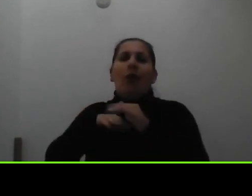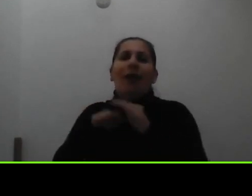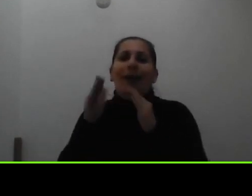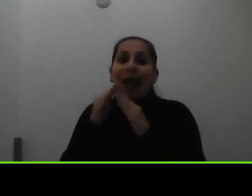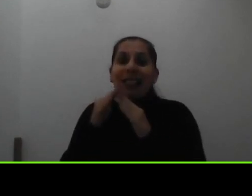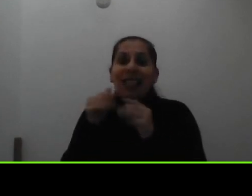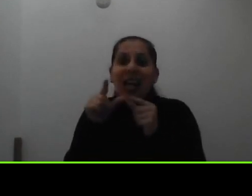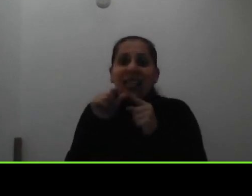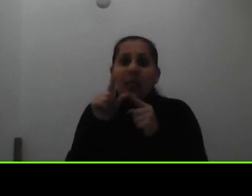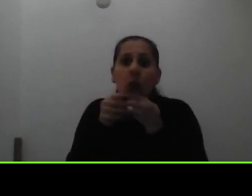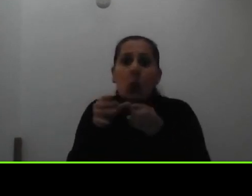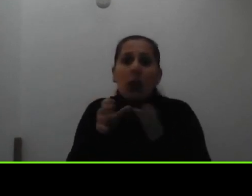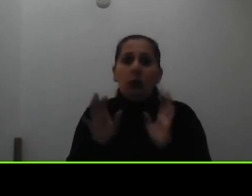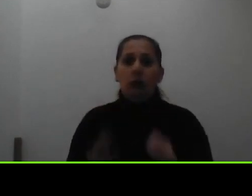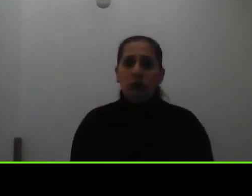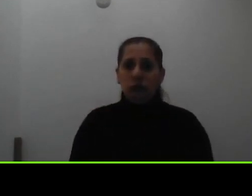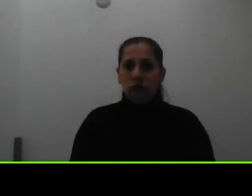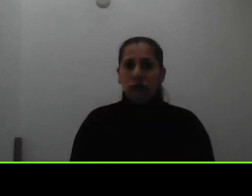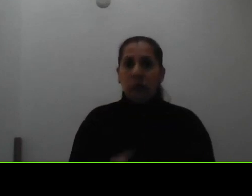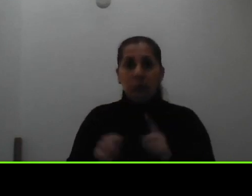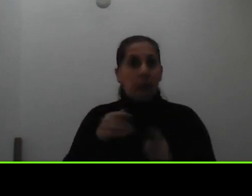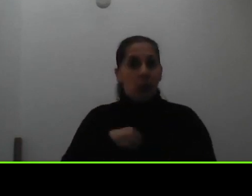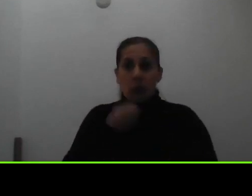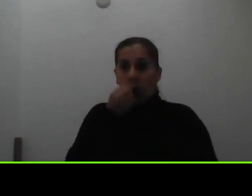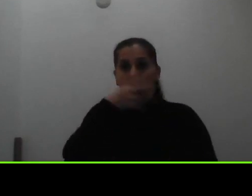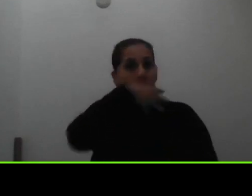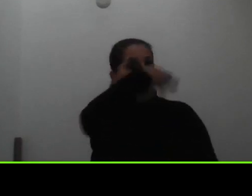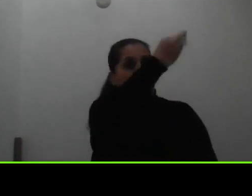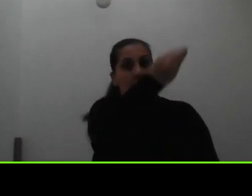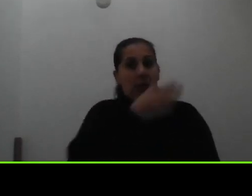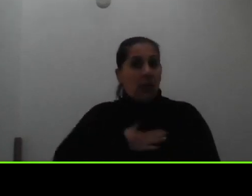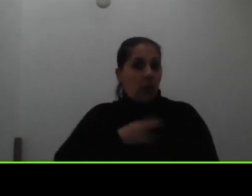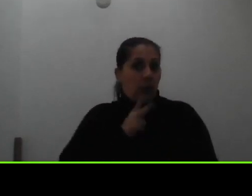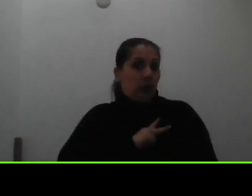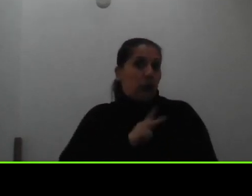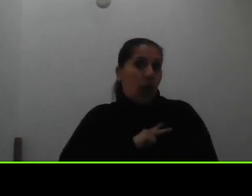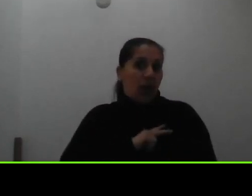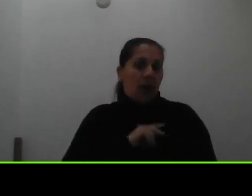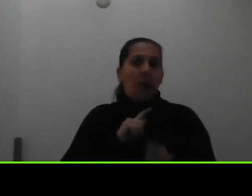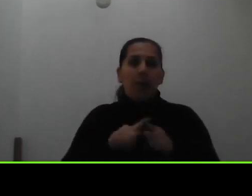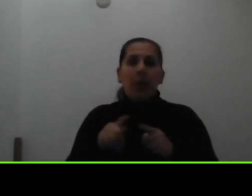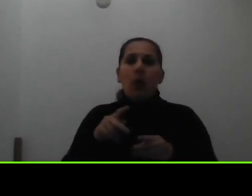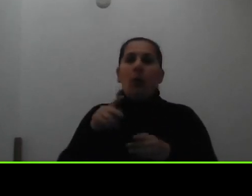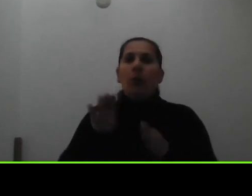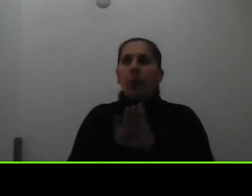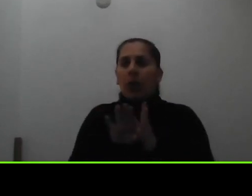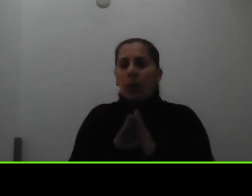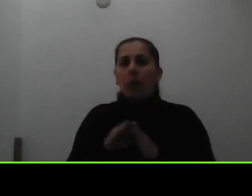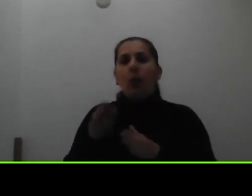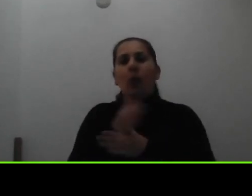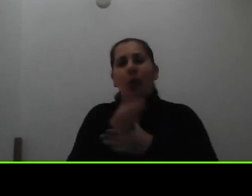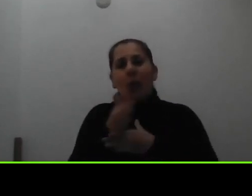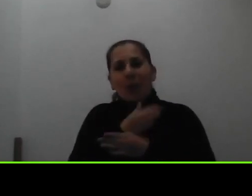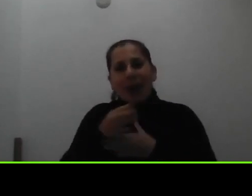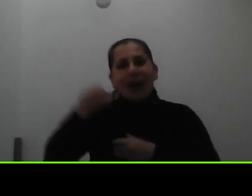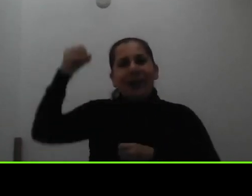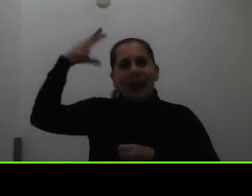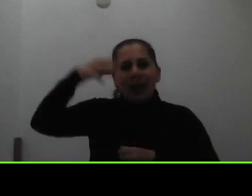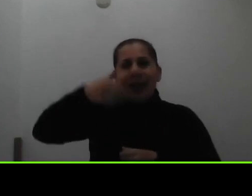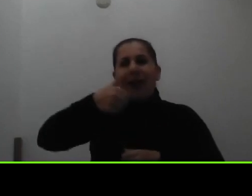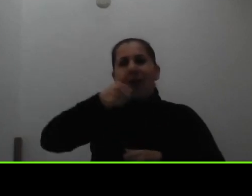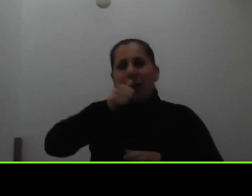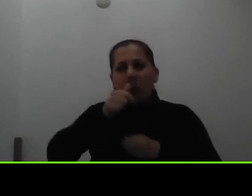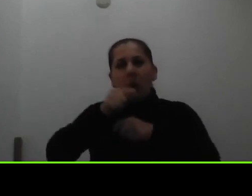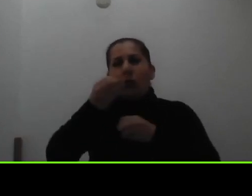casa su alimentación es independiente pero cuando se comparten servicios de alimentación los mismos espacios de la